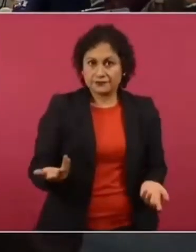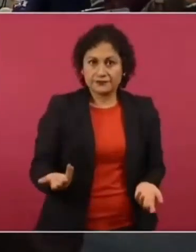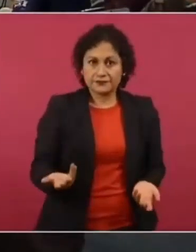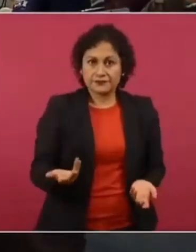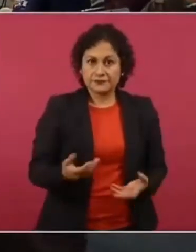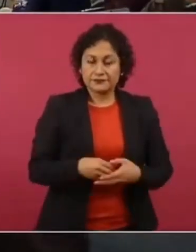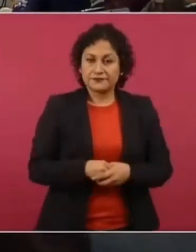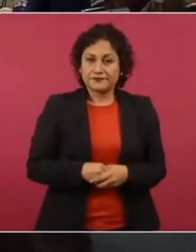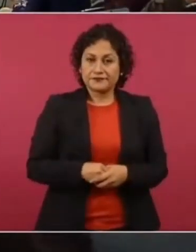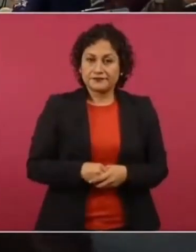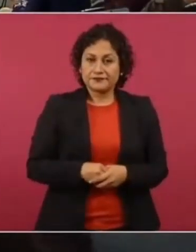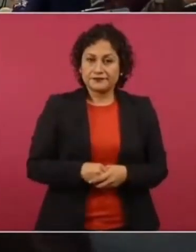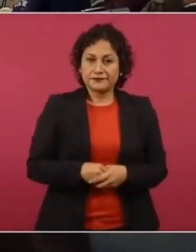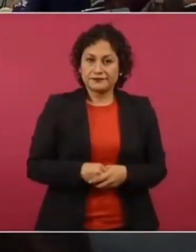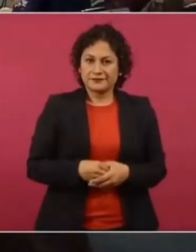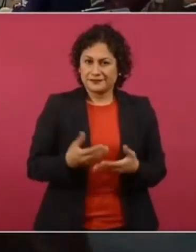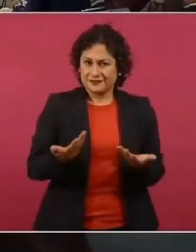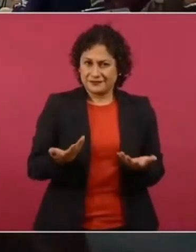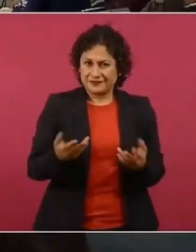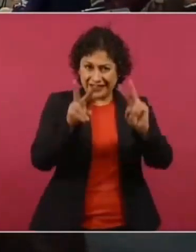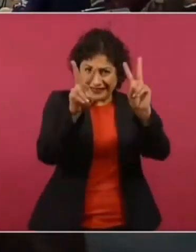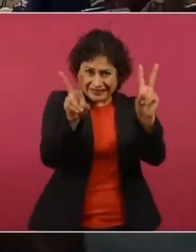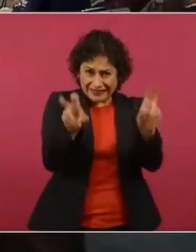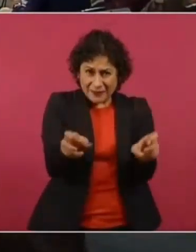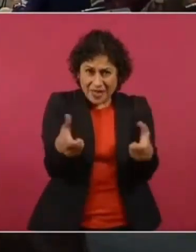todo tiene que ver con el dinero.